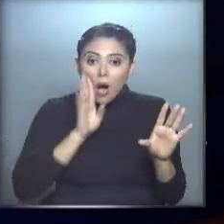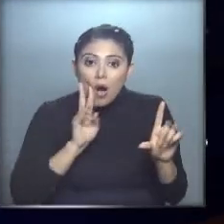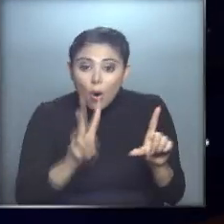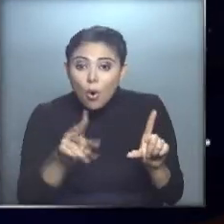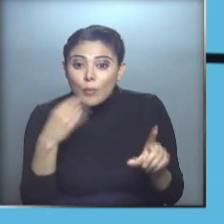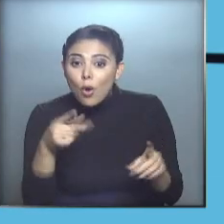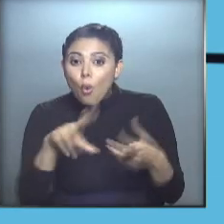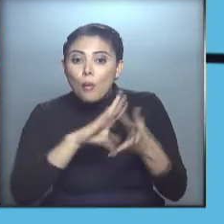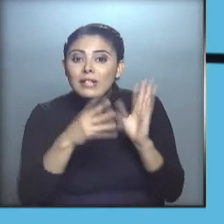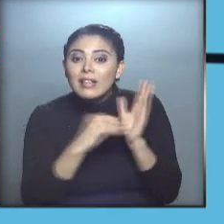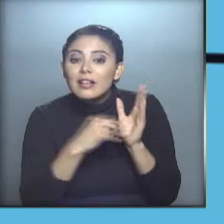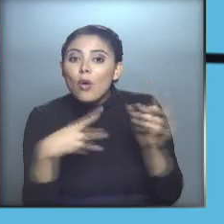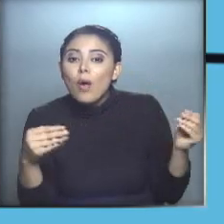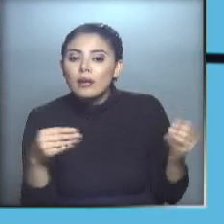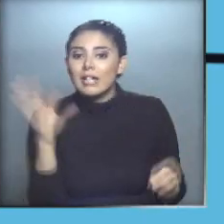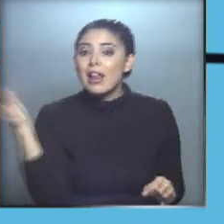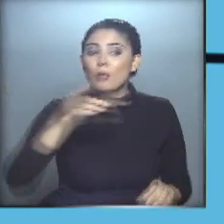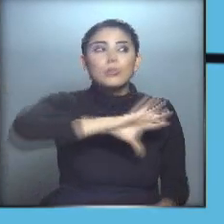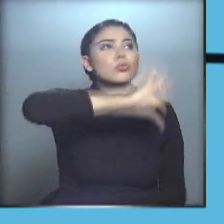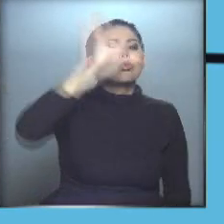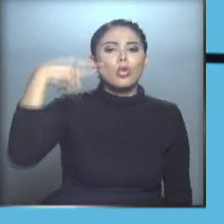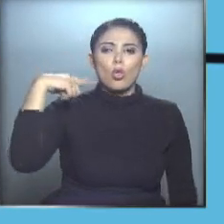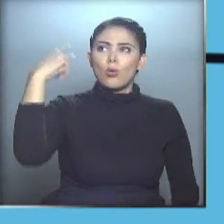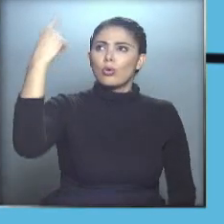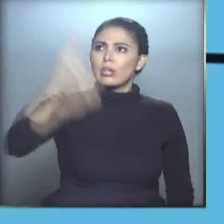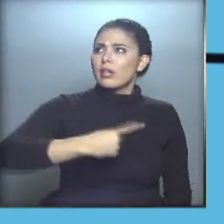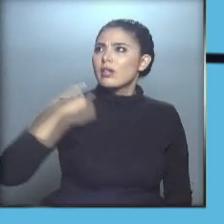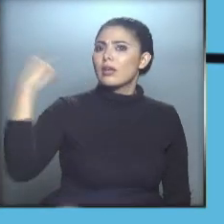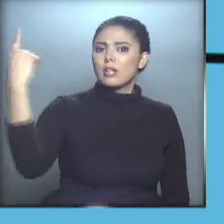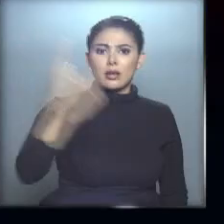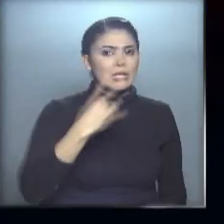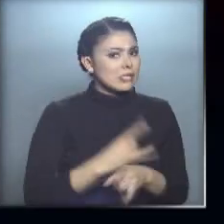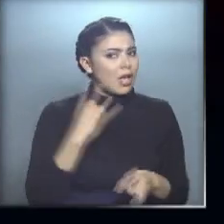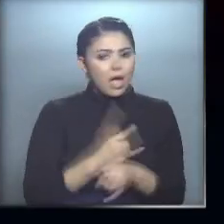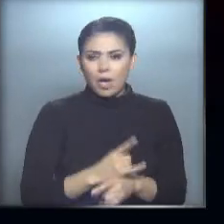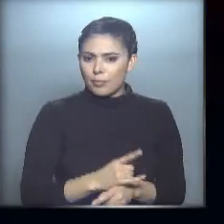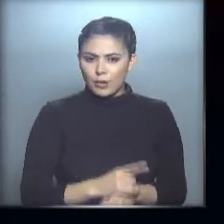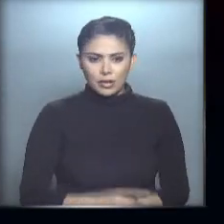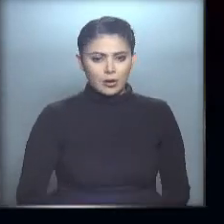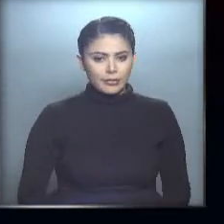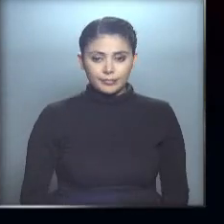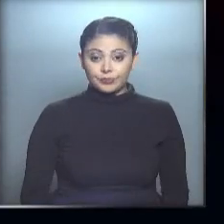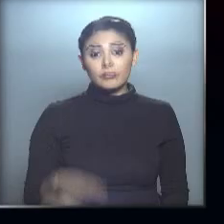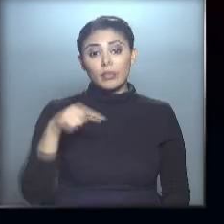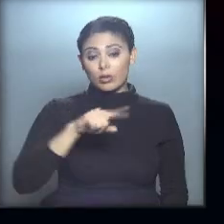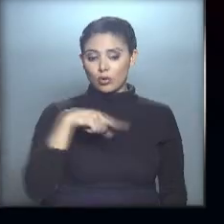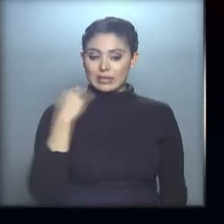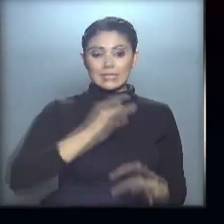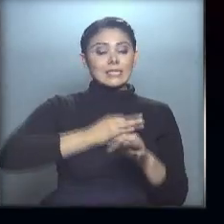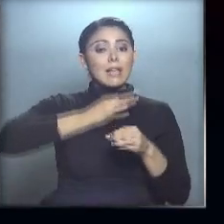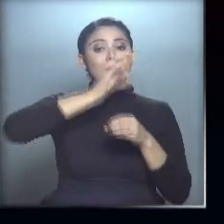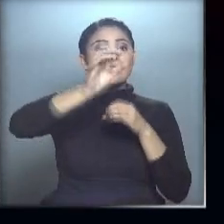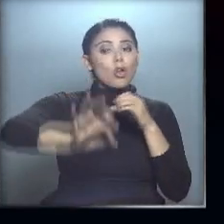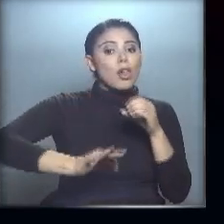¿Cuál es la Tierra? En el universo, todo da vueltas todo el tiempo. En nuestro sistema solar,